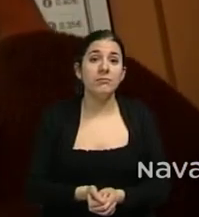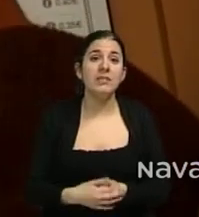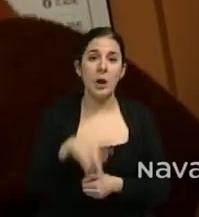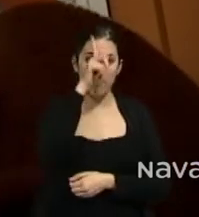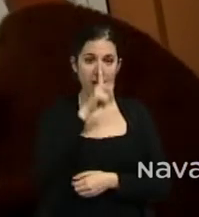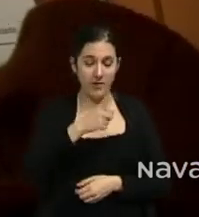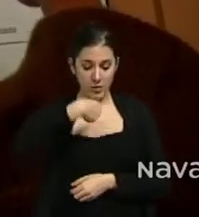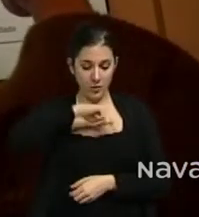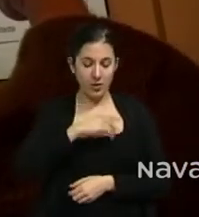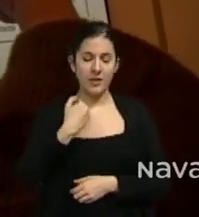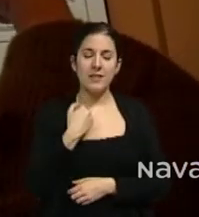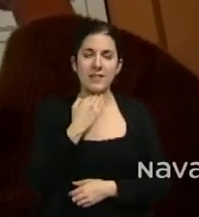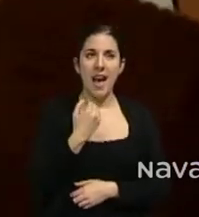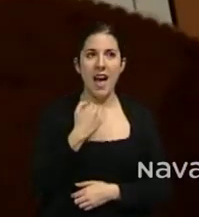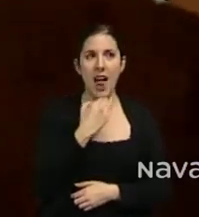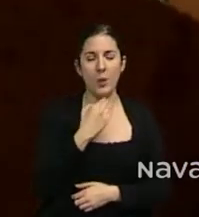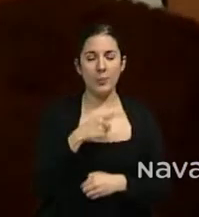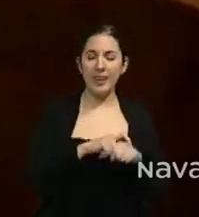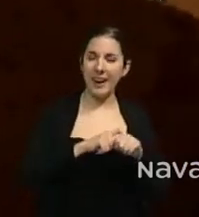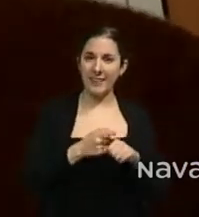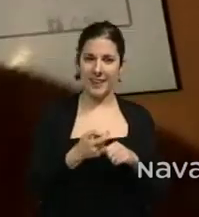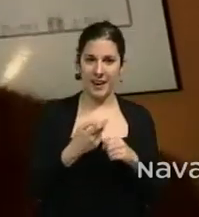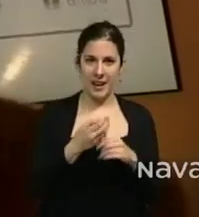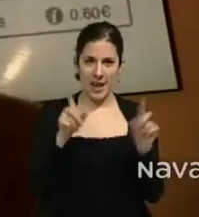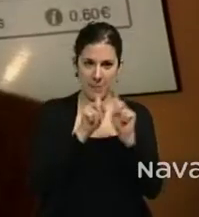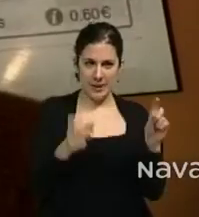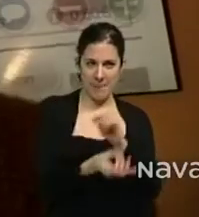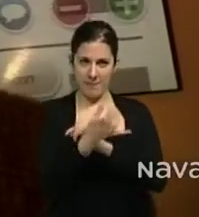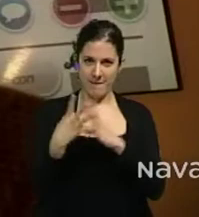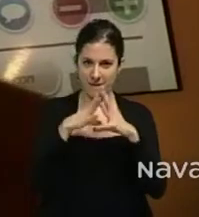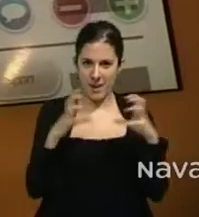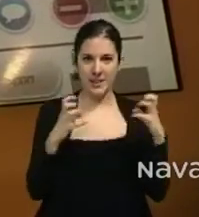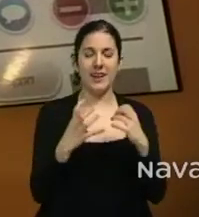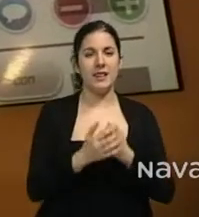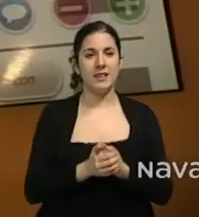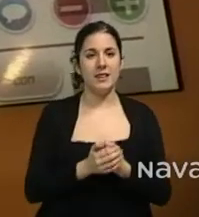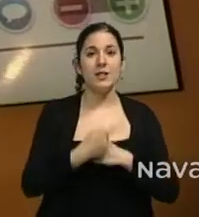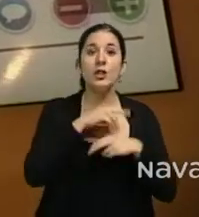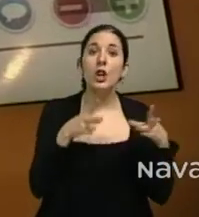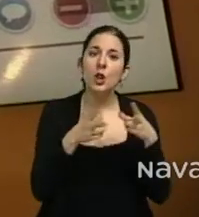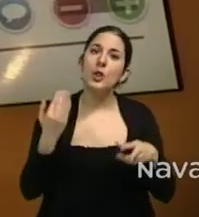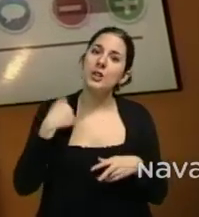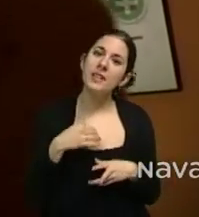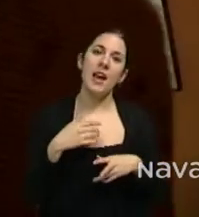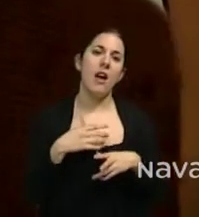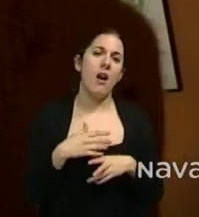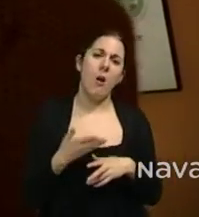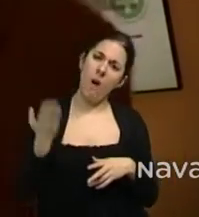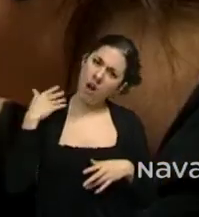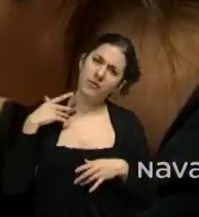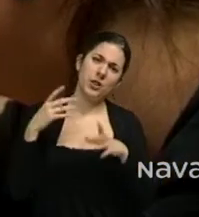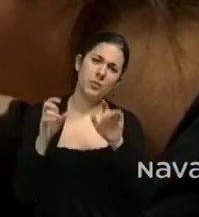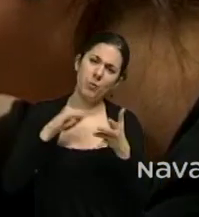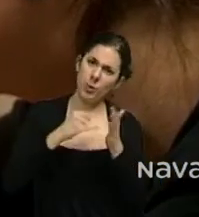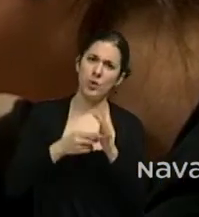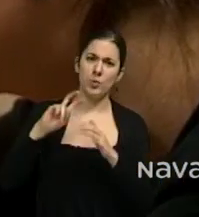de nosotros ya estaba el carácter innovador de emprender. Teníamos varios socios que ya tienen a sus espaldas varios